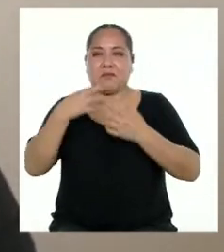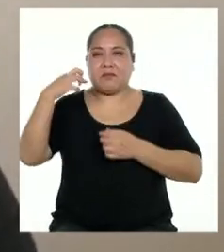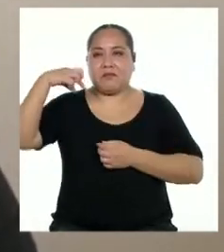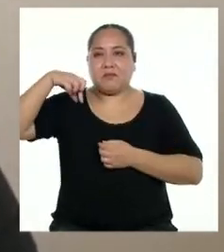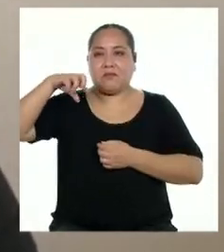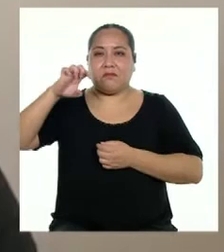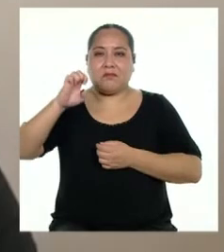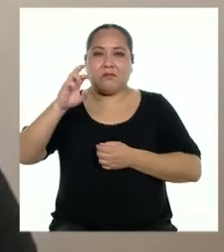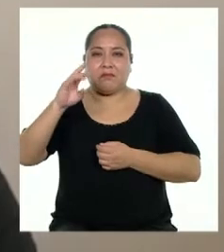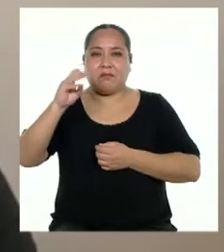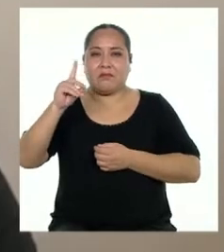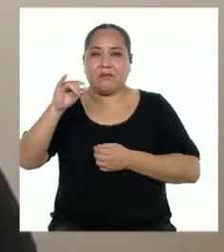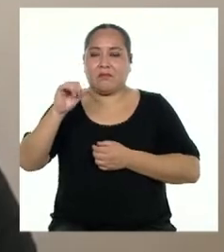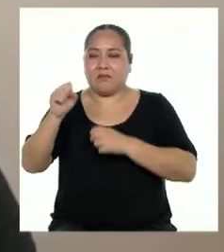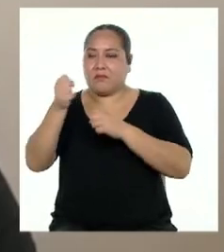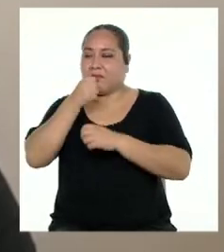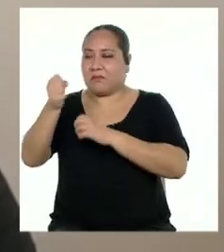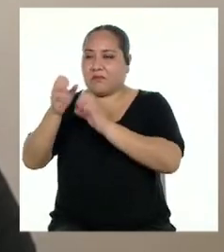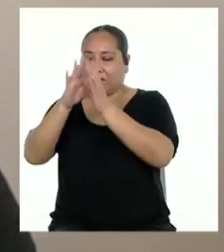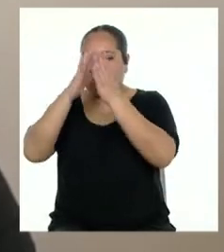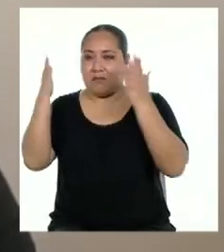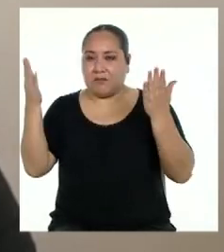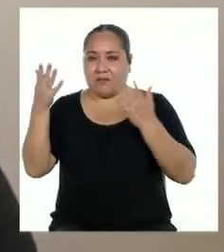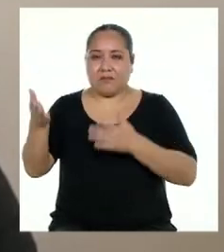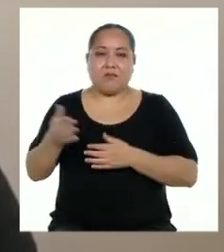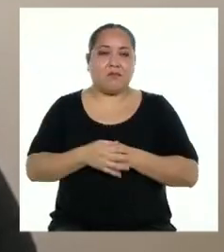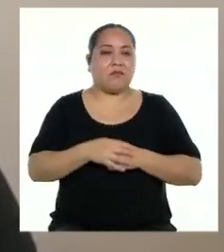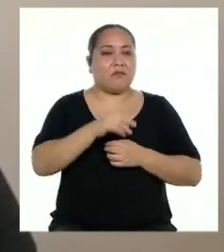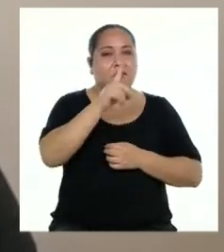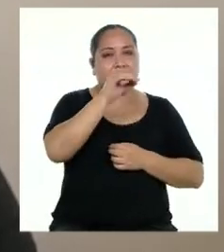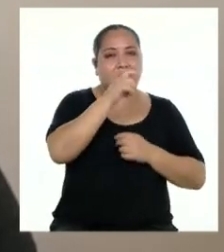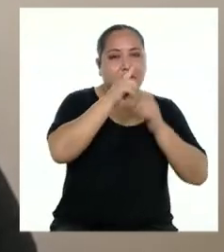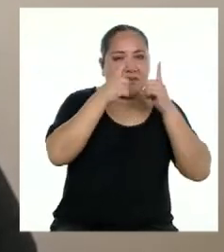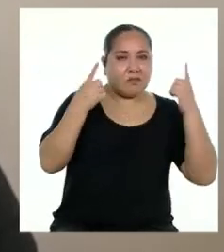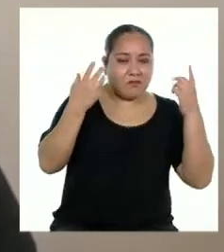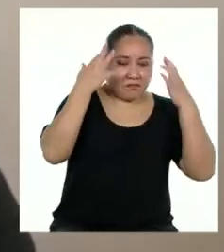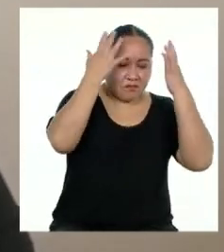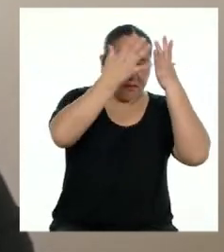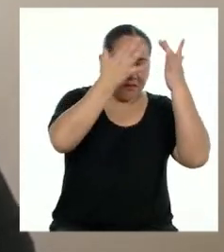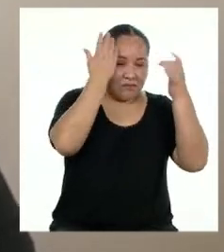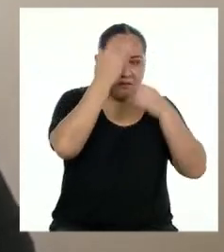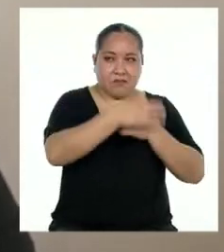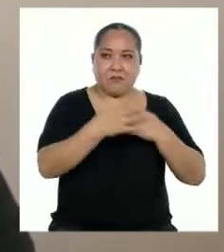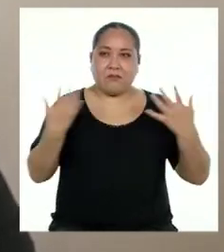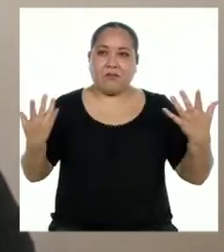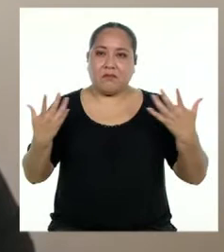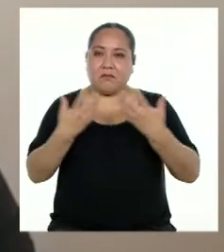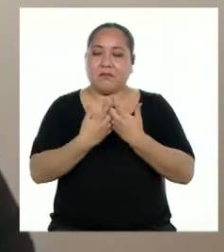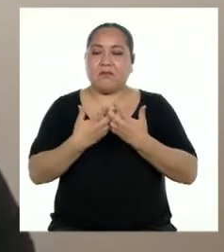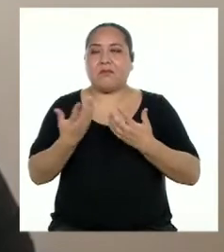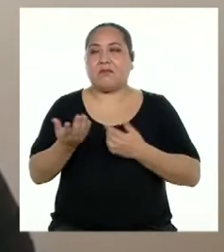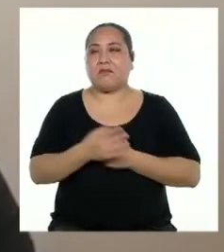periodismo a los hechos puntuales y la literatura a la creatividad. En ese sentido,